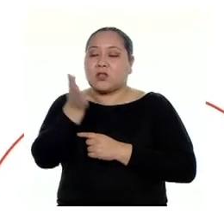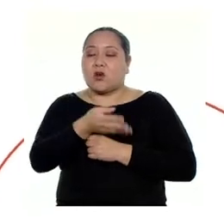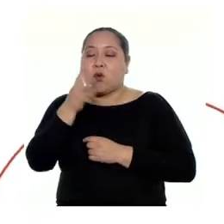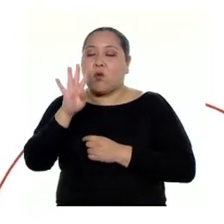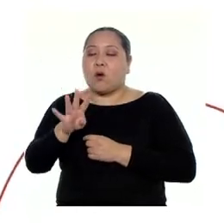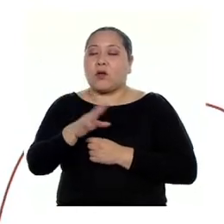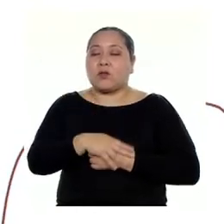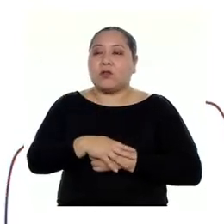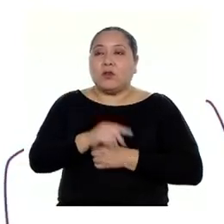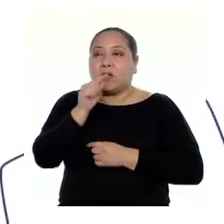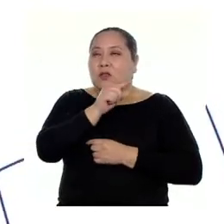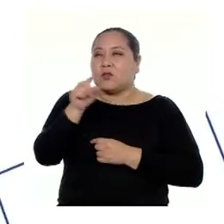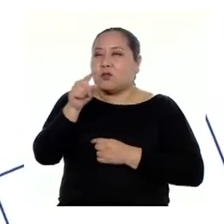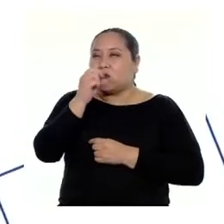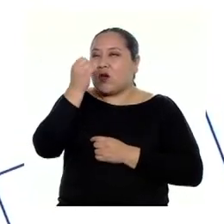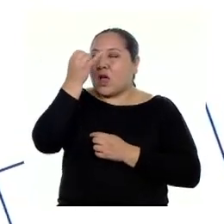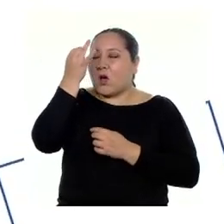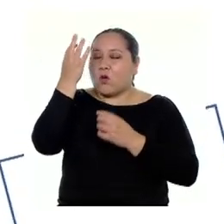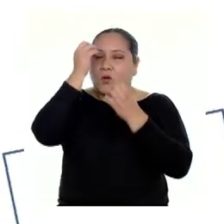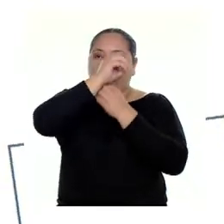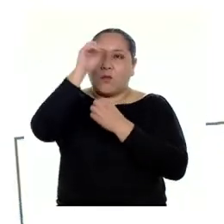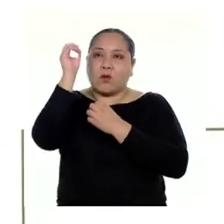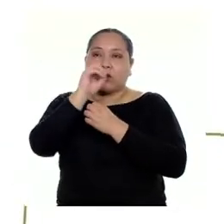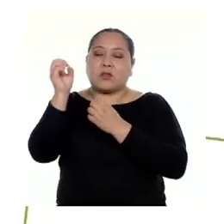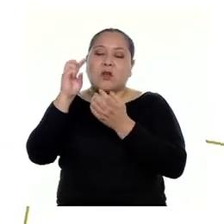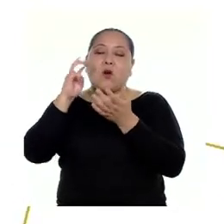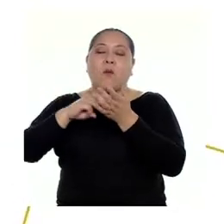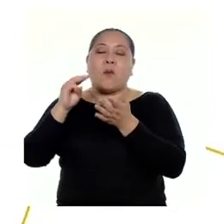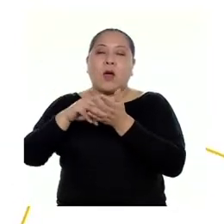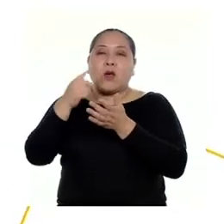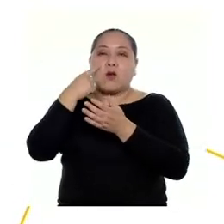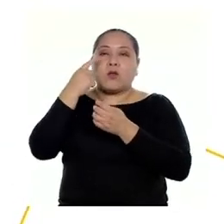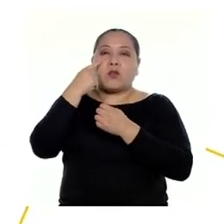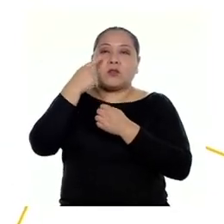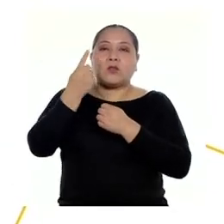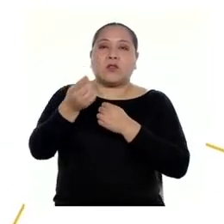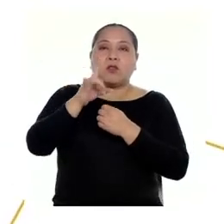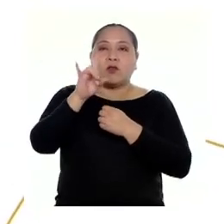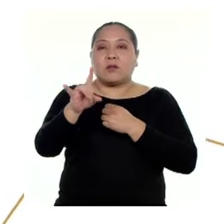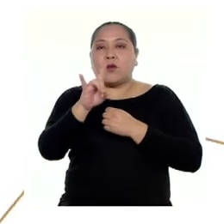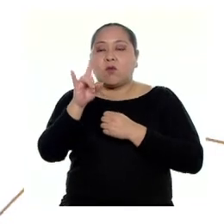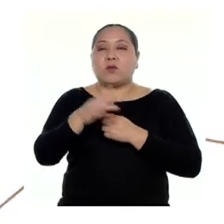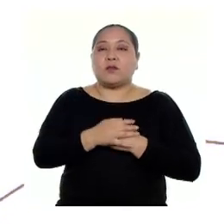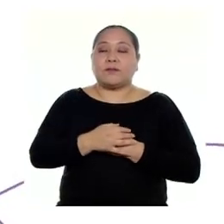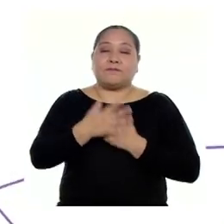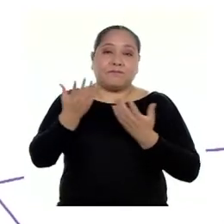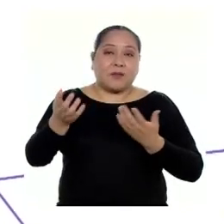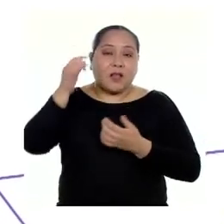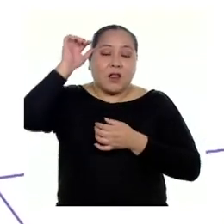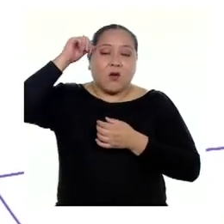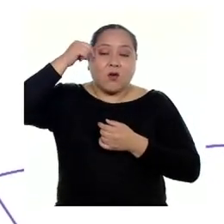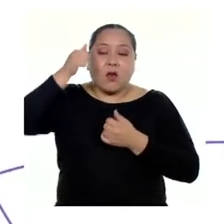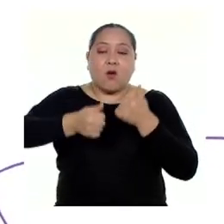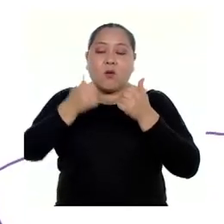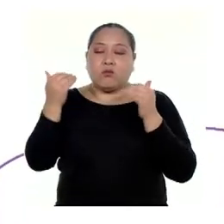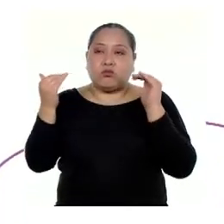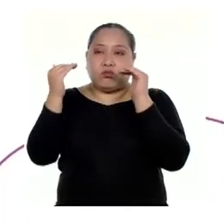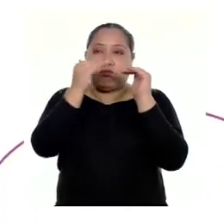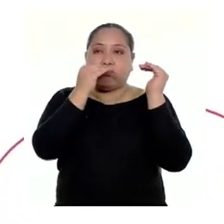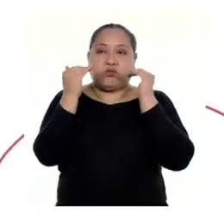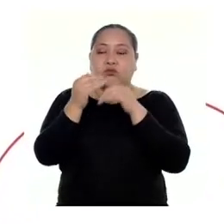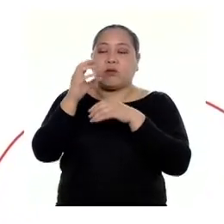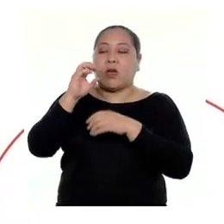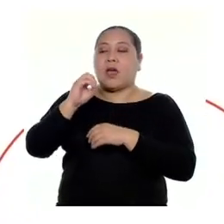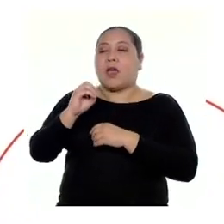total. Estos son algunos de los porcentajes más conocidos y utilizados, así que recordar sus equivalentes en